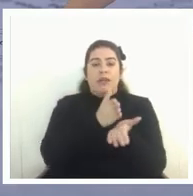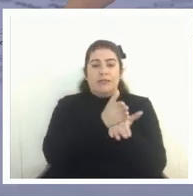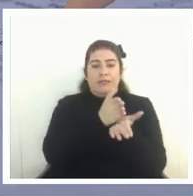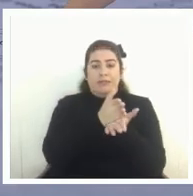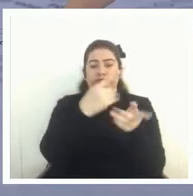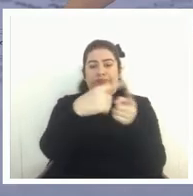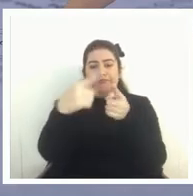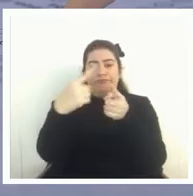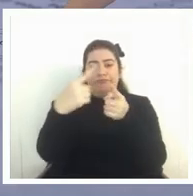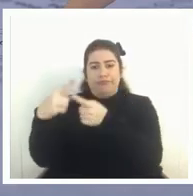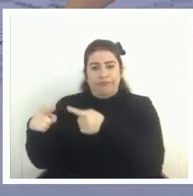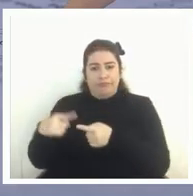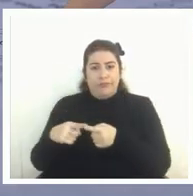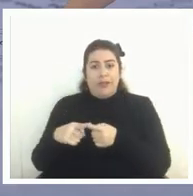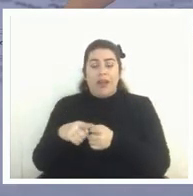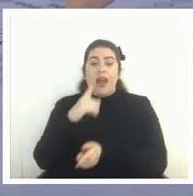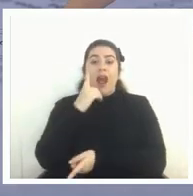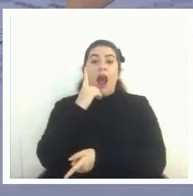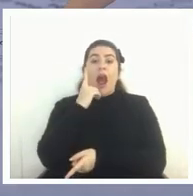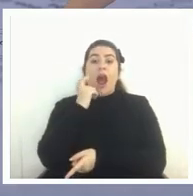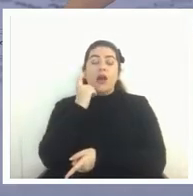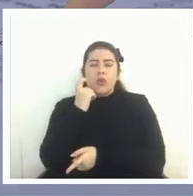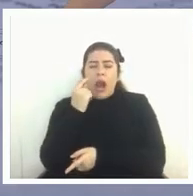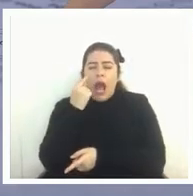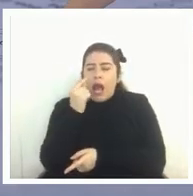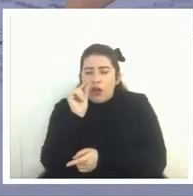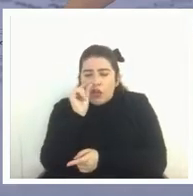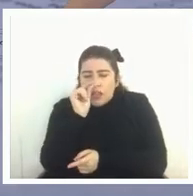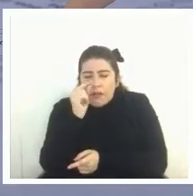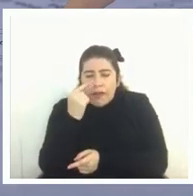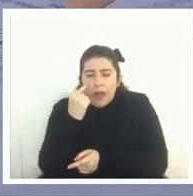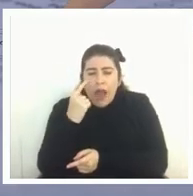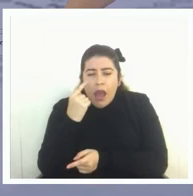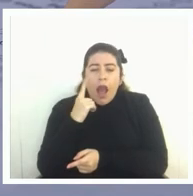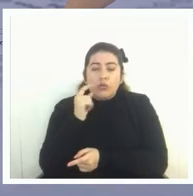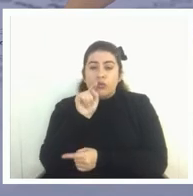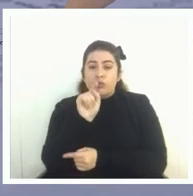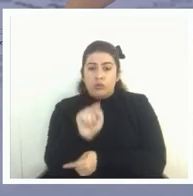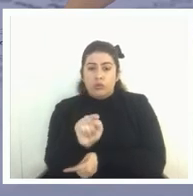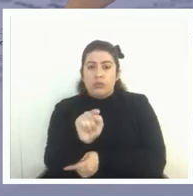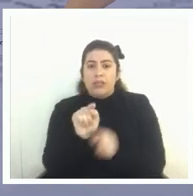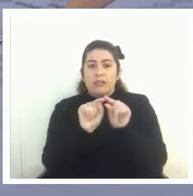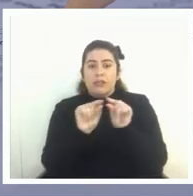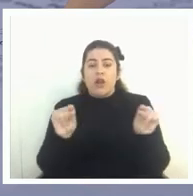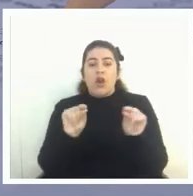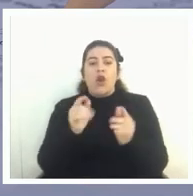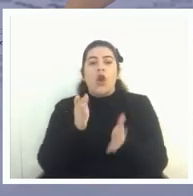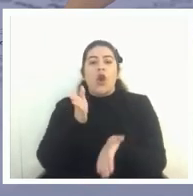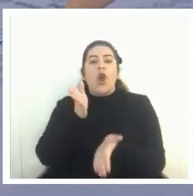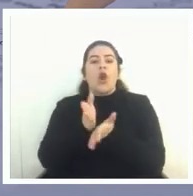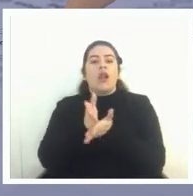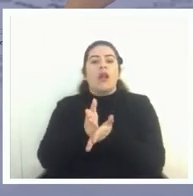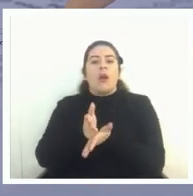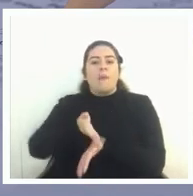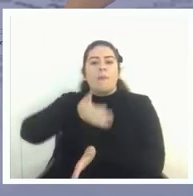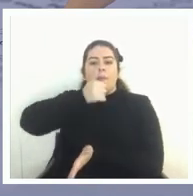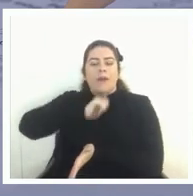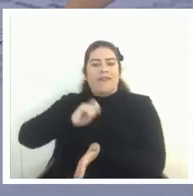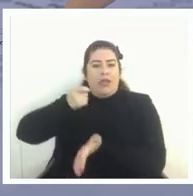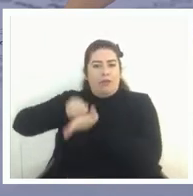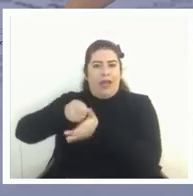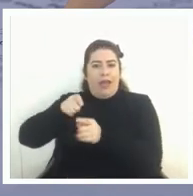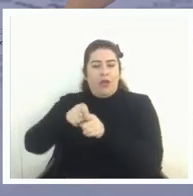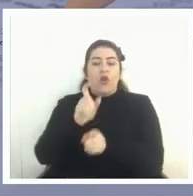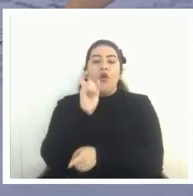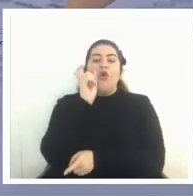en azul abajo que casi no se ve están los que provienen de los colegios particulares pagados en rojo una